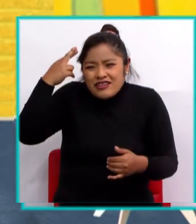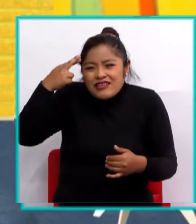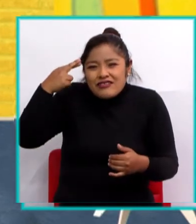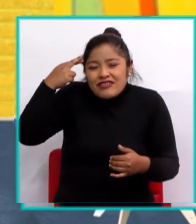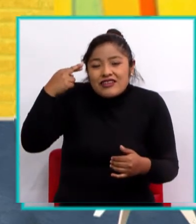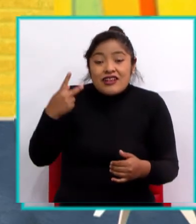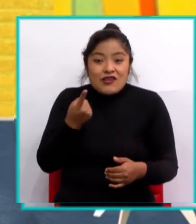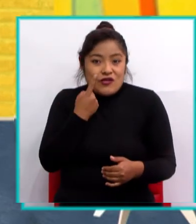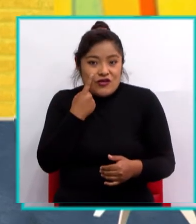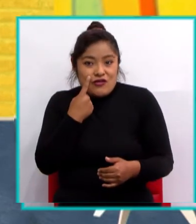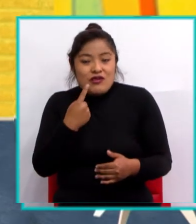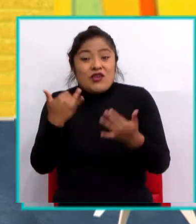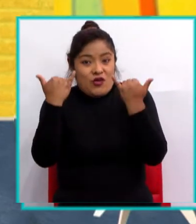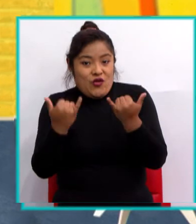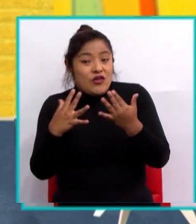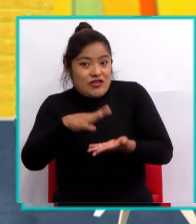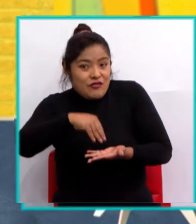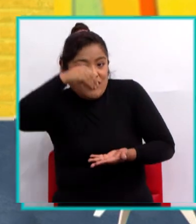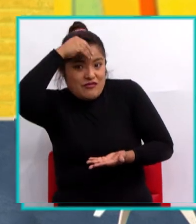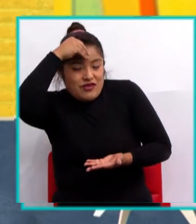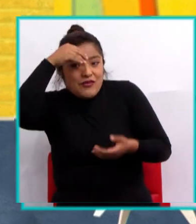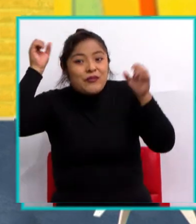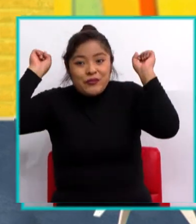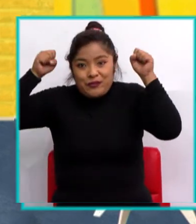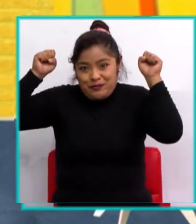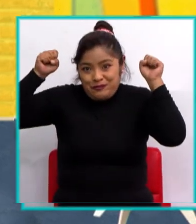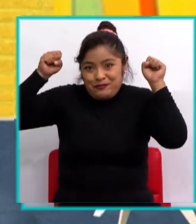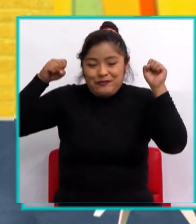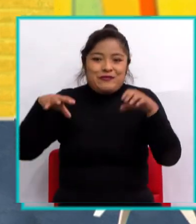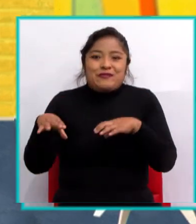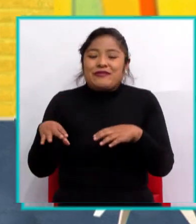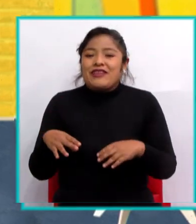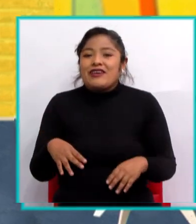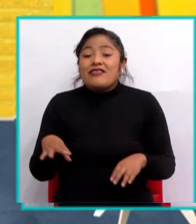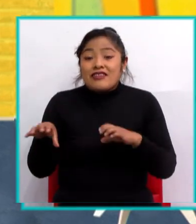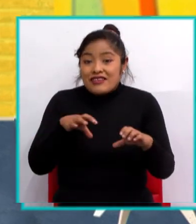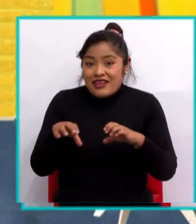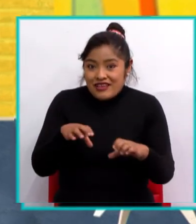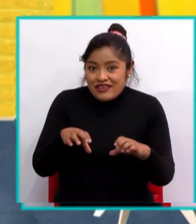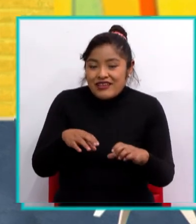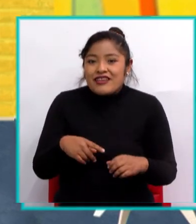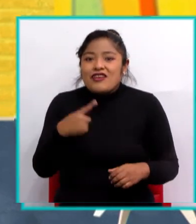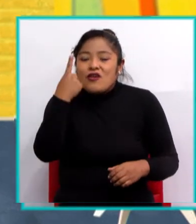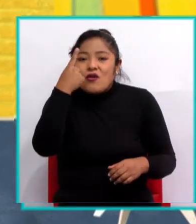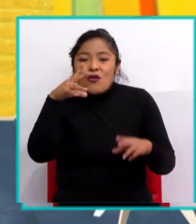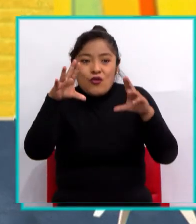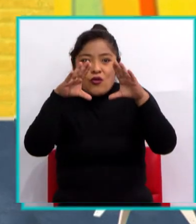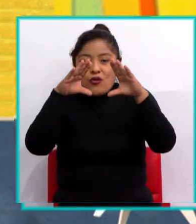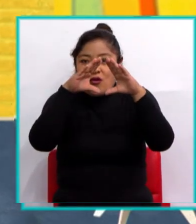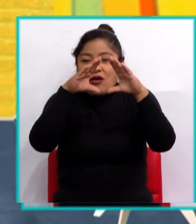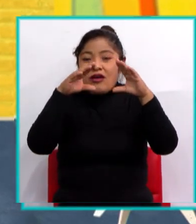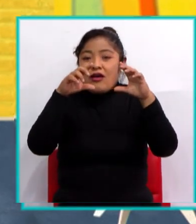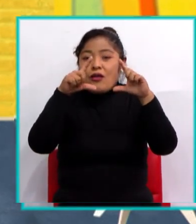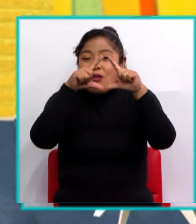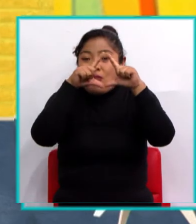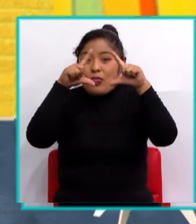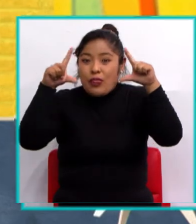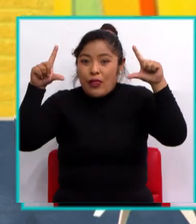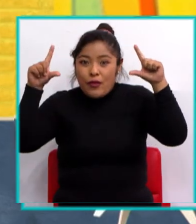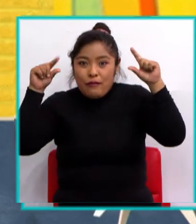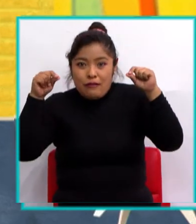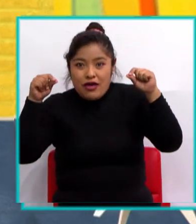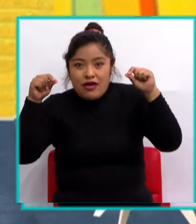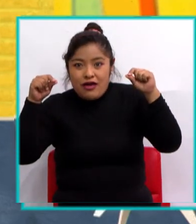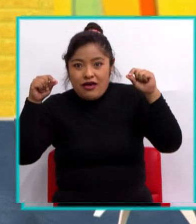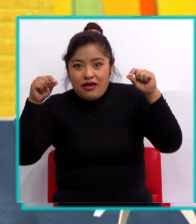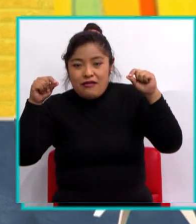conocimientos aprendidos, podemos realizar o puedes realizar en tu casa un mapa mental. Ya sabes que